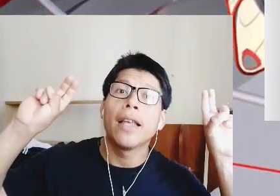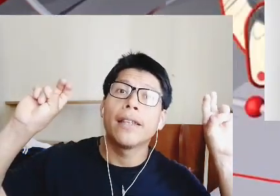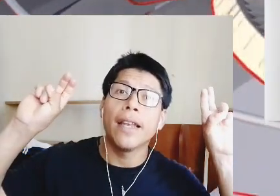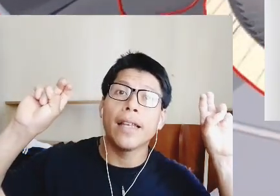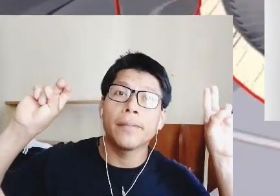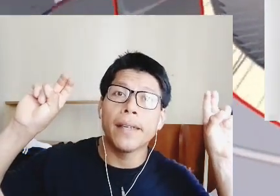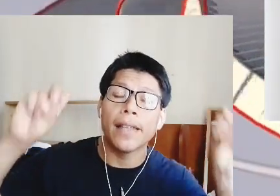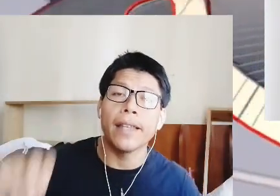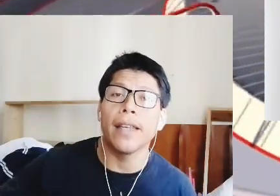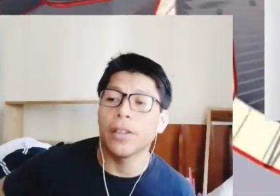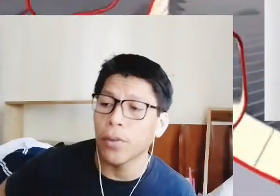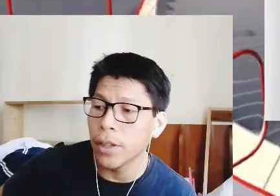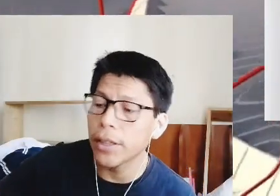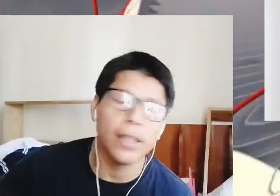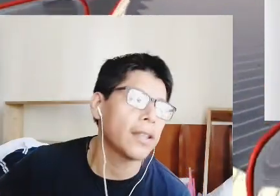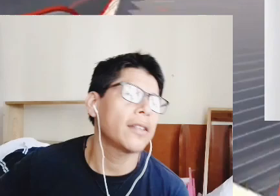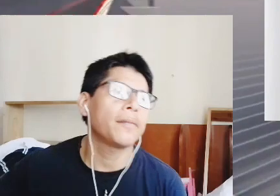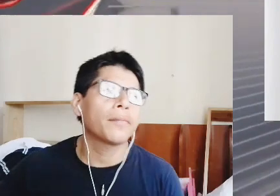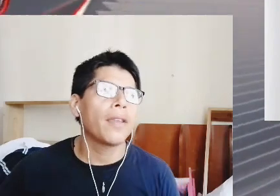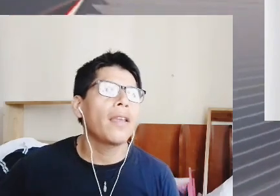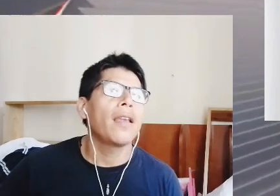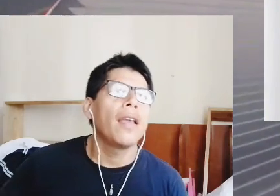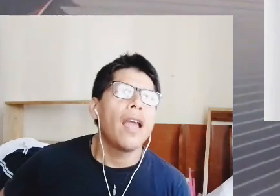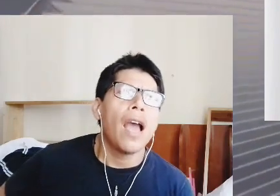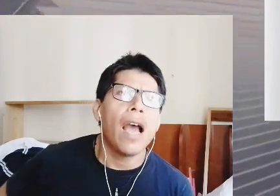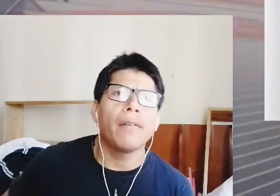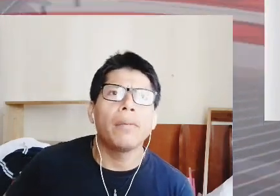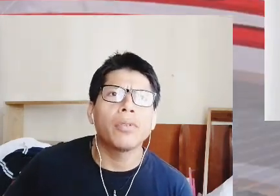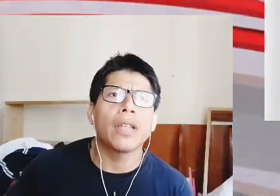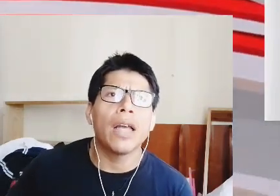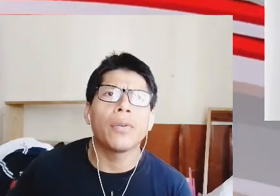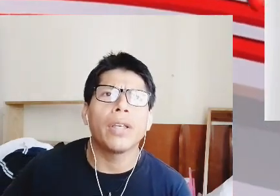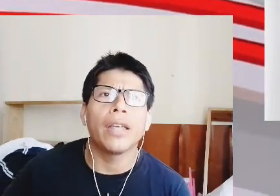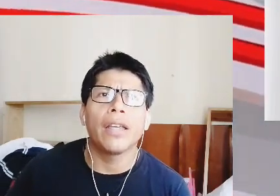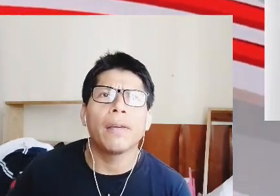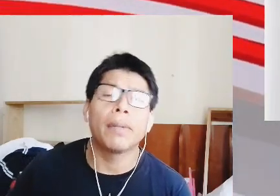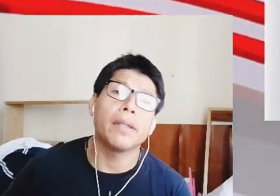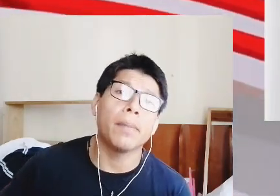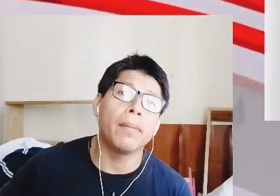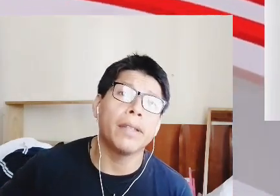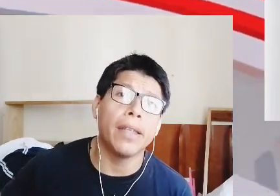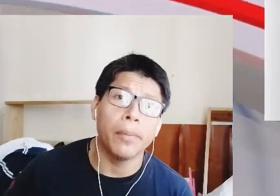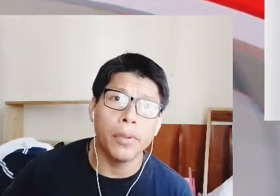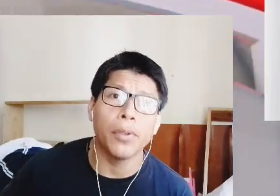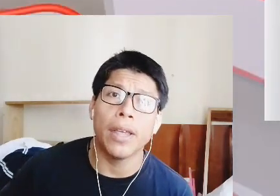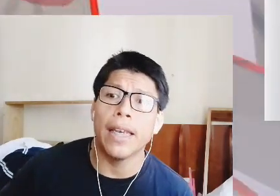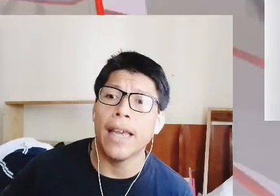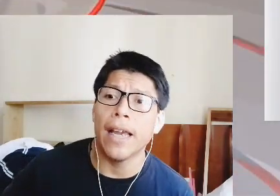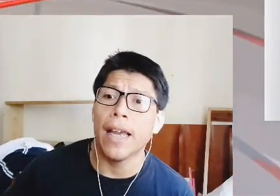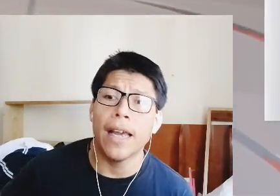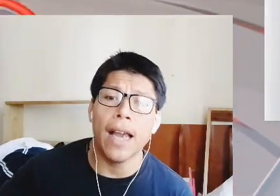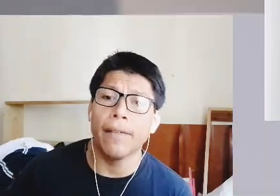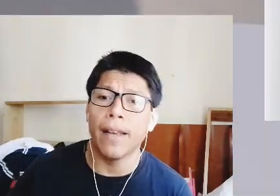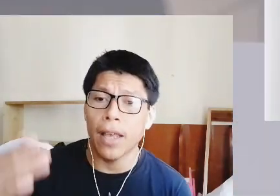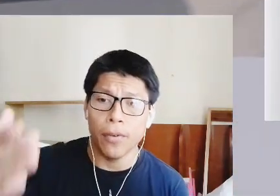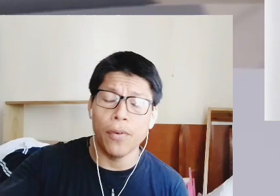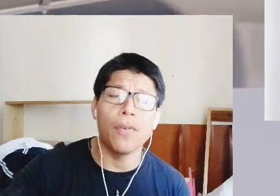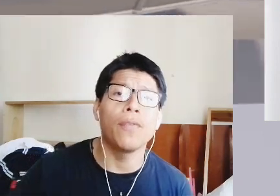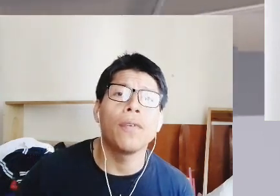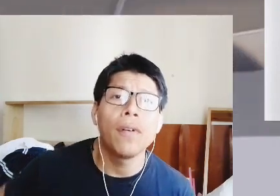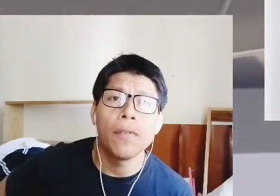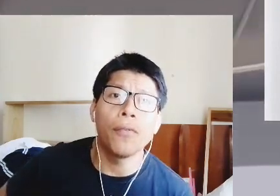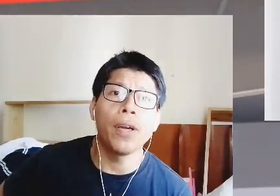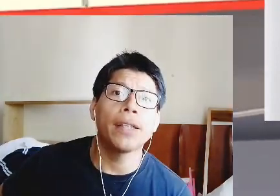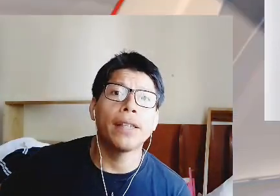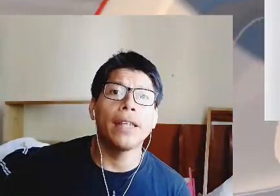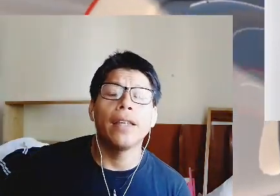las verdaderas noticias hablemos claro principalmente de Broso que le ha hablado